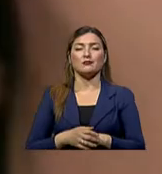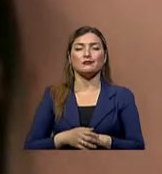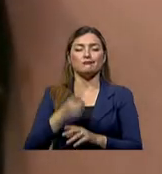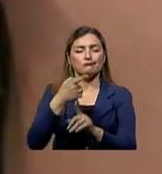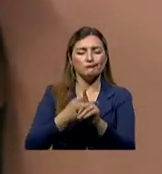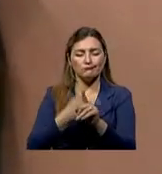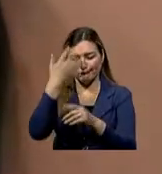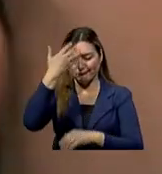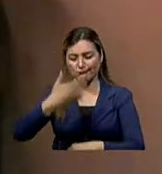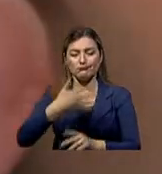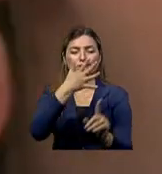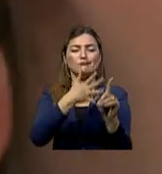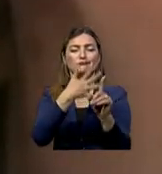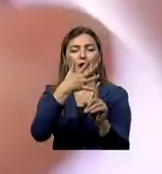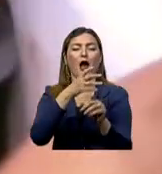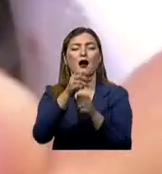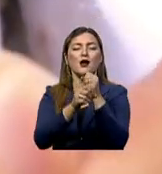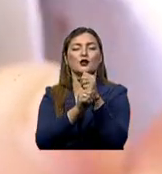anualmente a su médico.